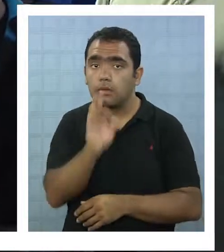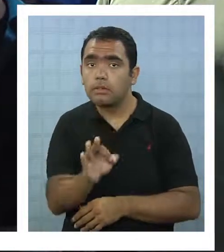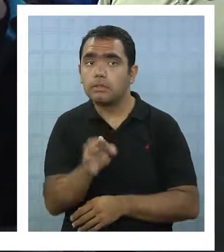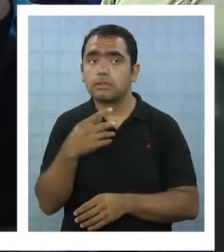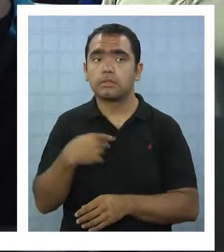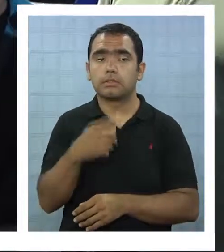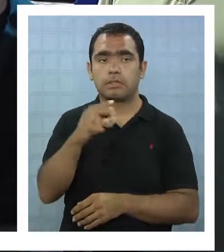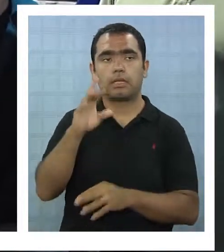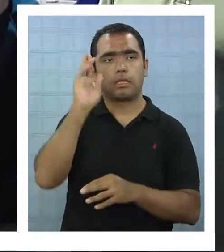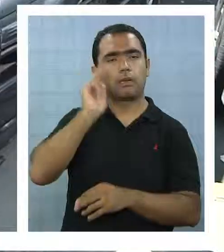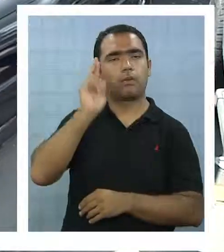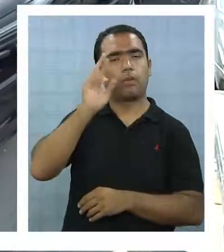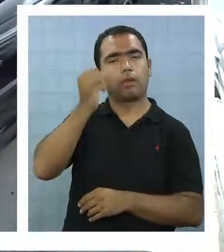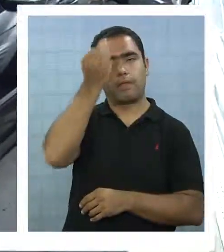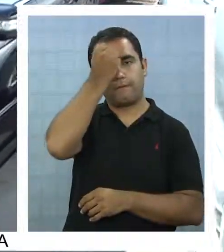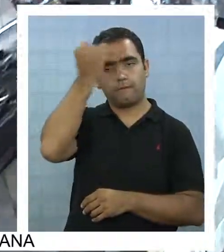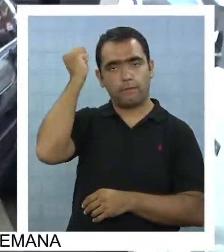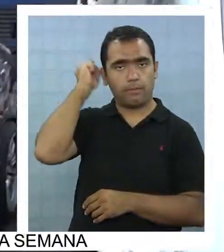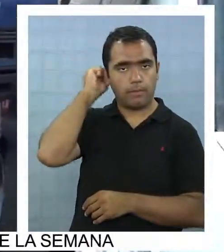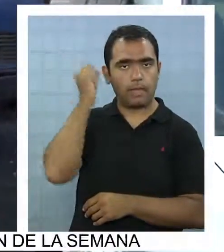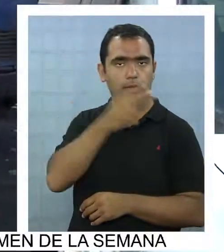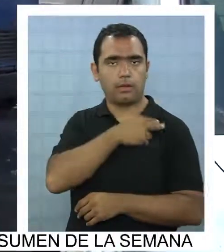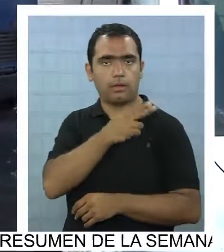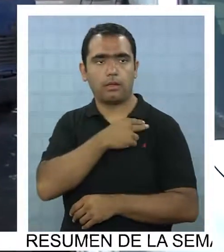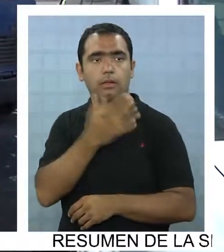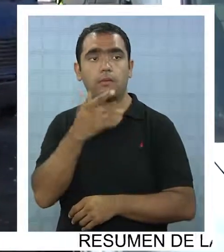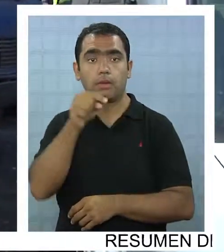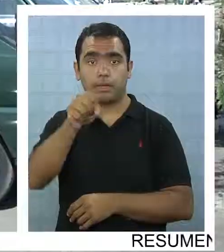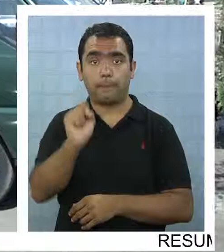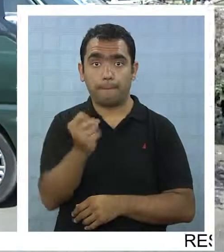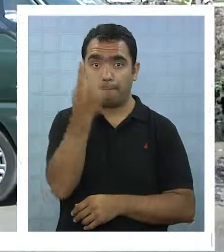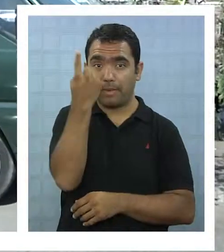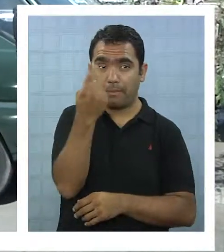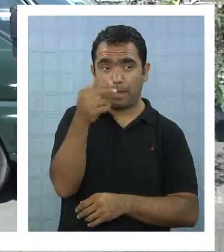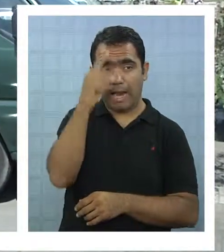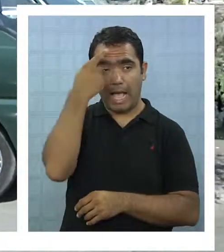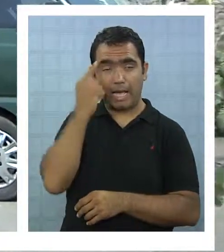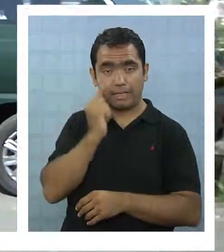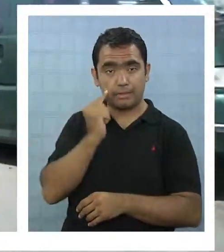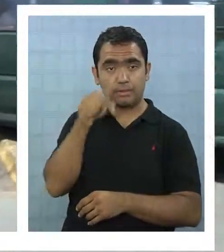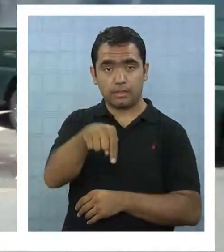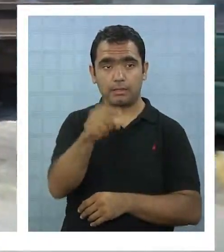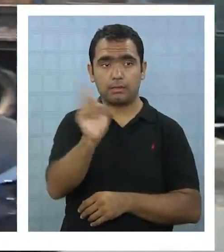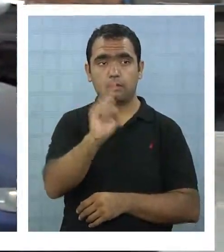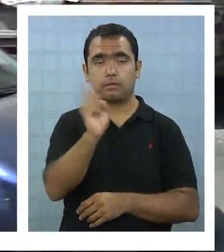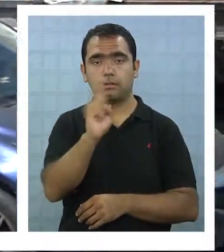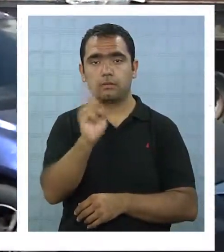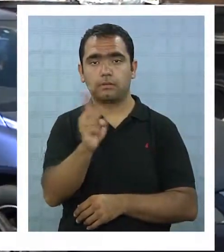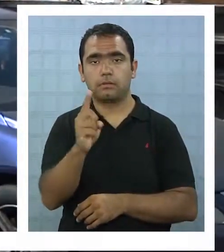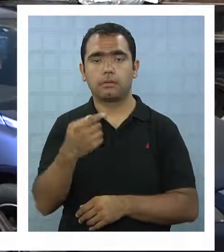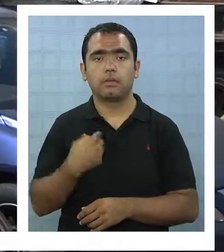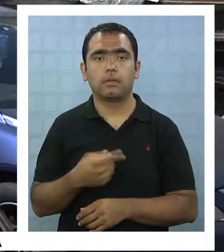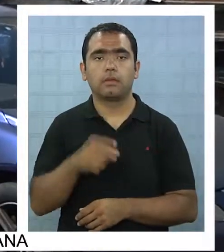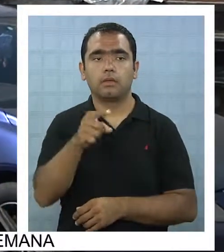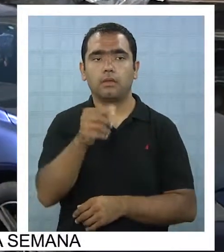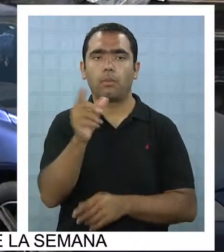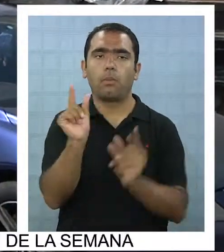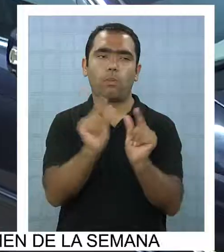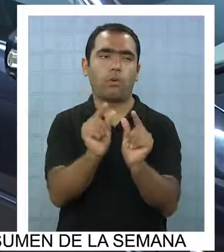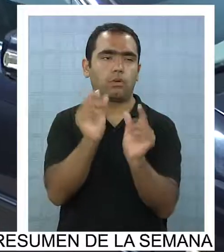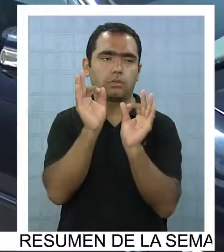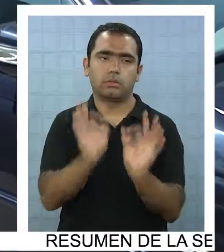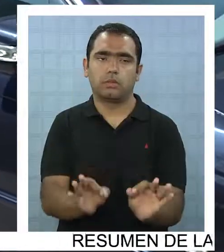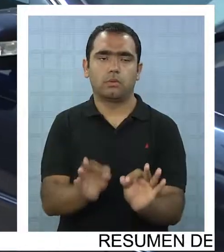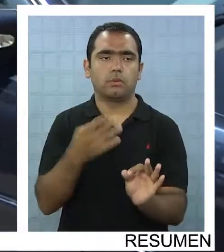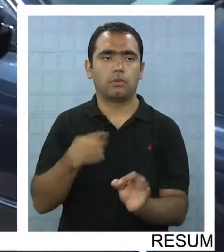la primera accidente que ocurre en este sector, el que pasa a ser poco seguro para transitar o estacionar. En este sector